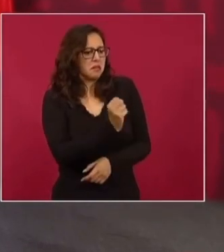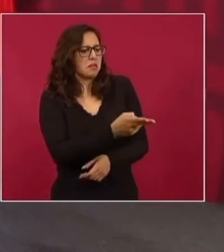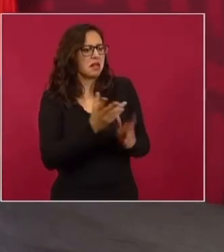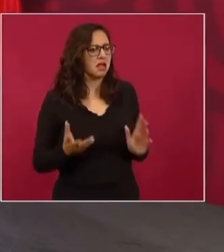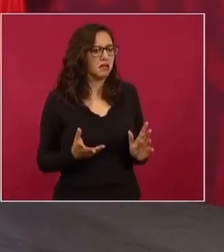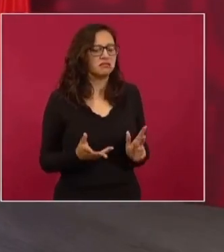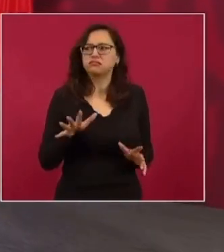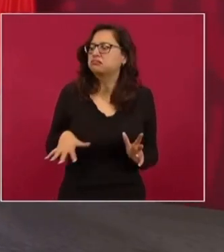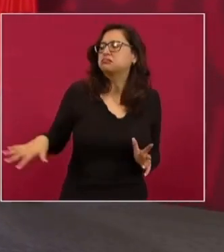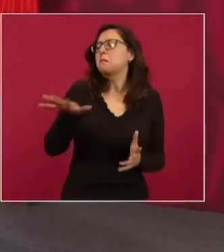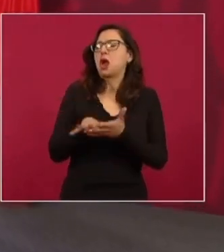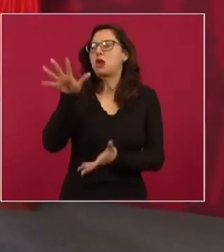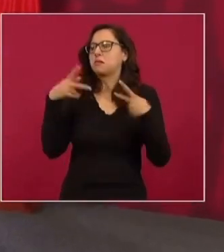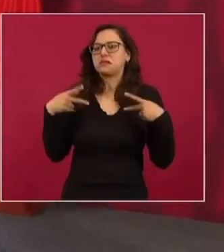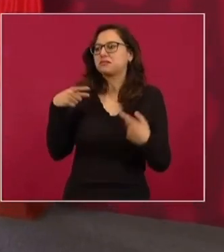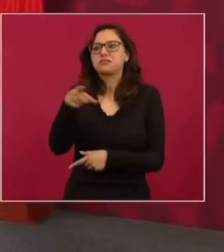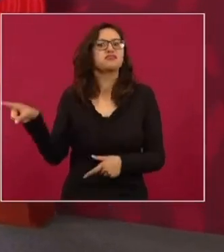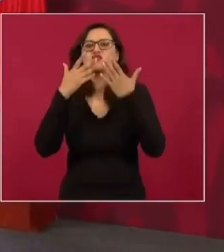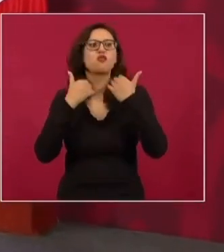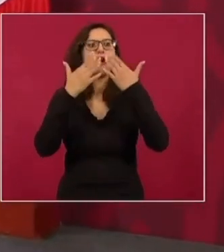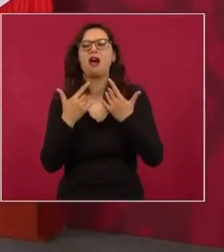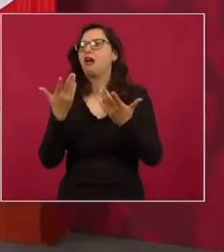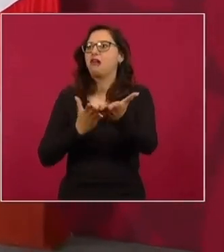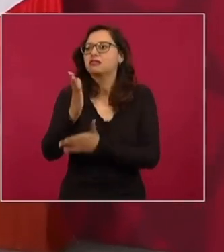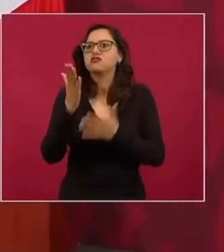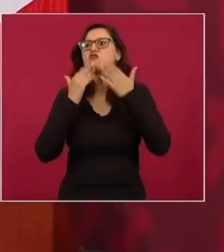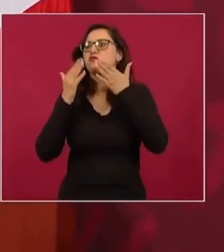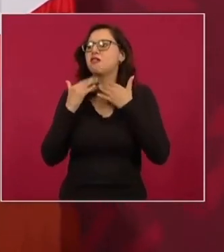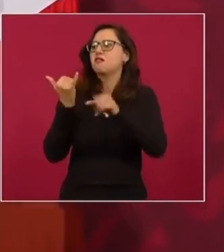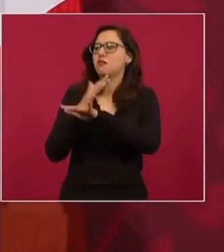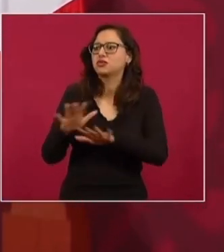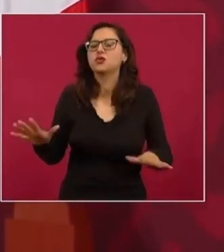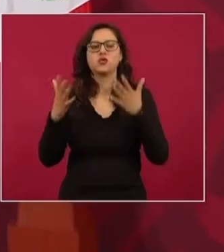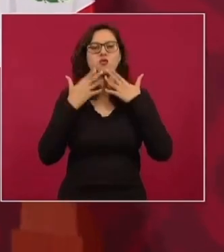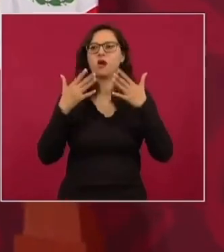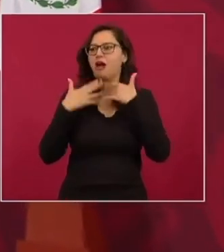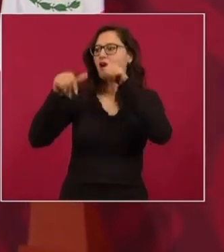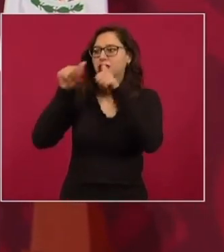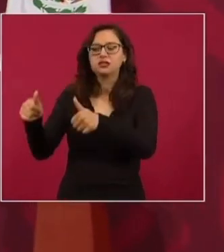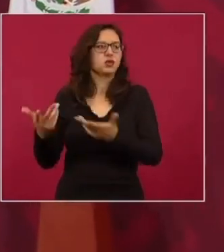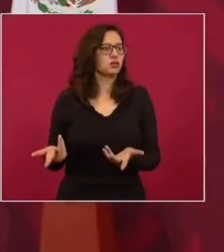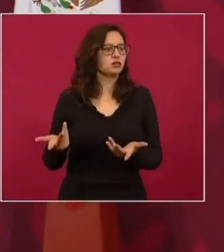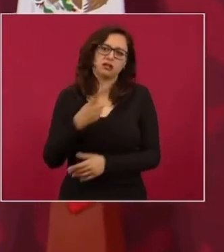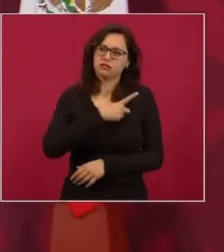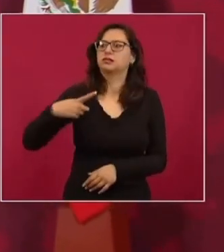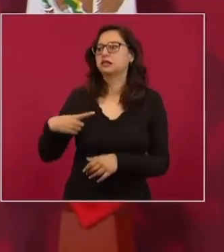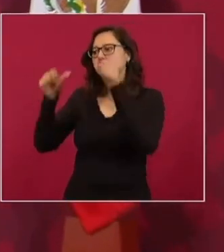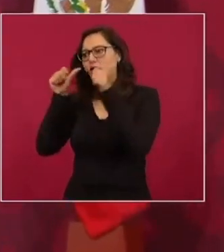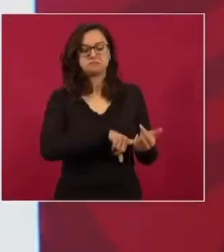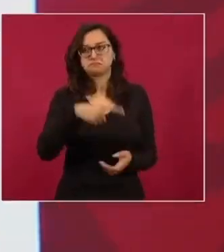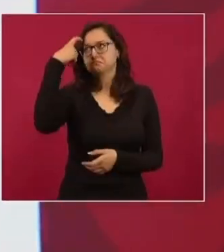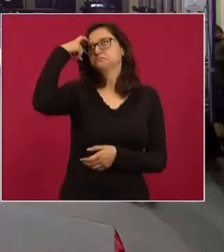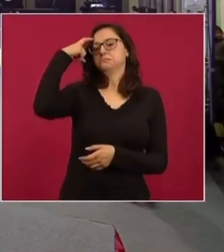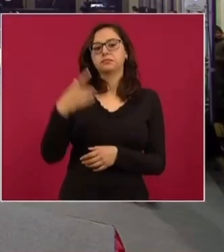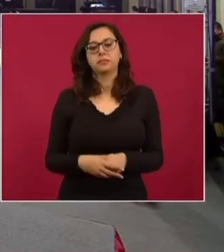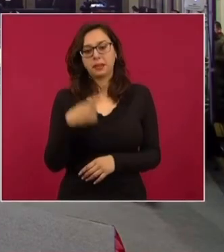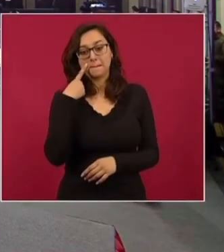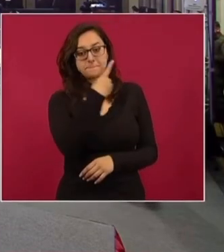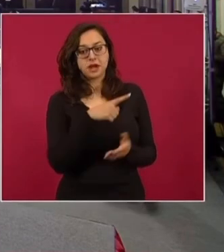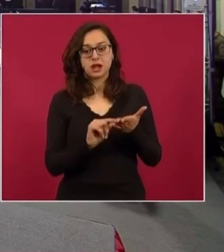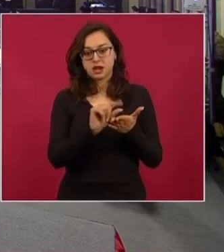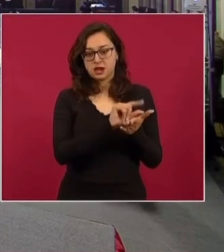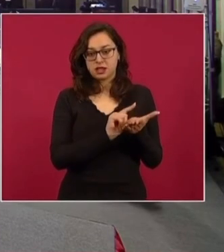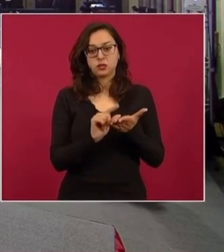a la gente más olvidada, más marginada. Entonces, dedico mi tiempo a eso. Y también a los jóvenes. Miren eso.